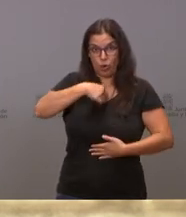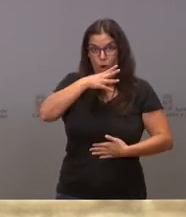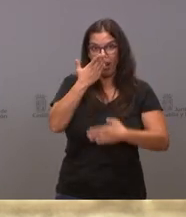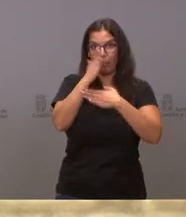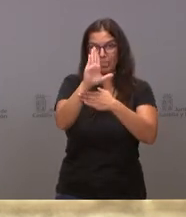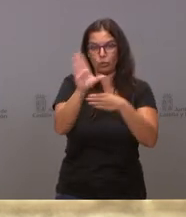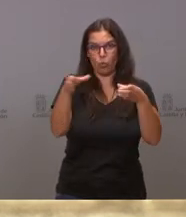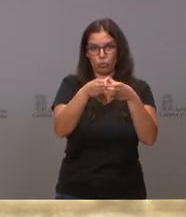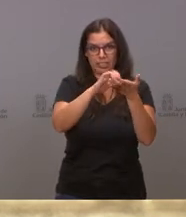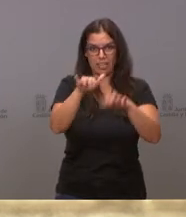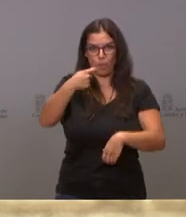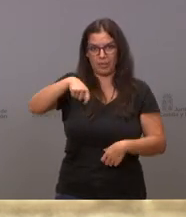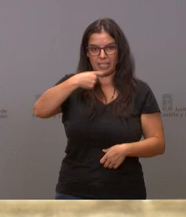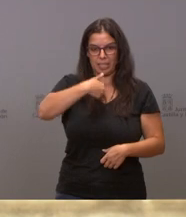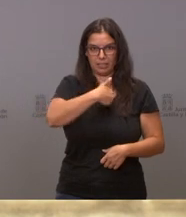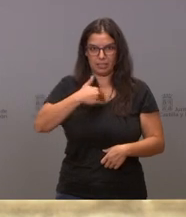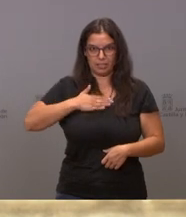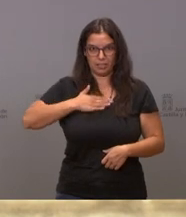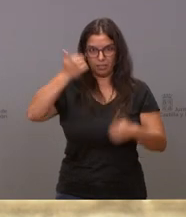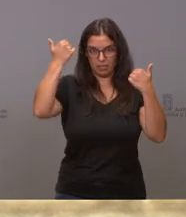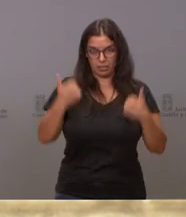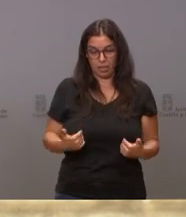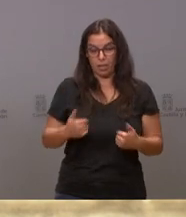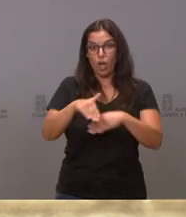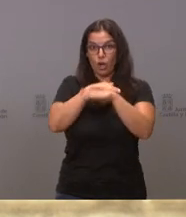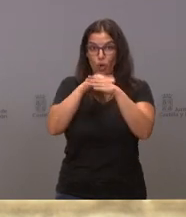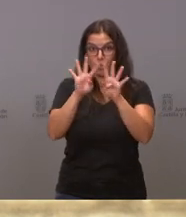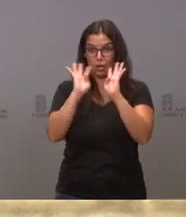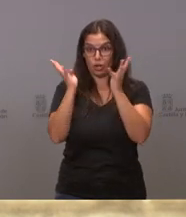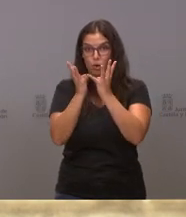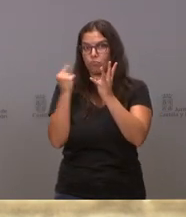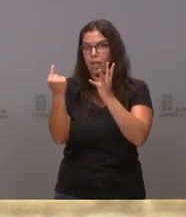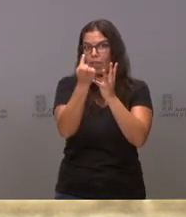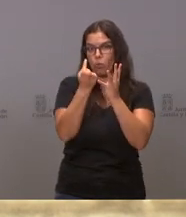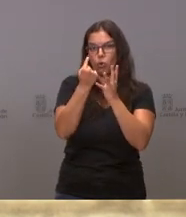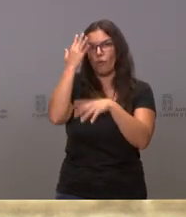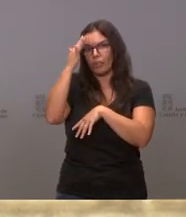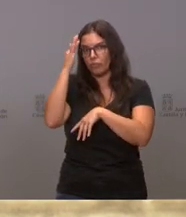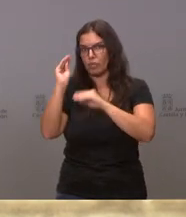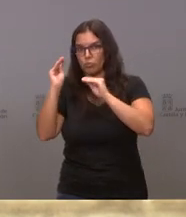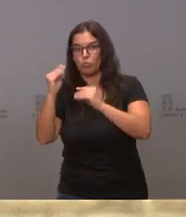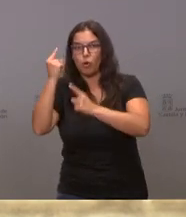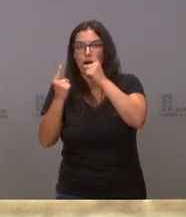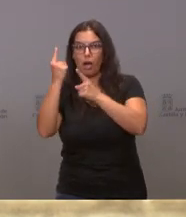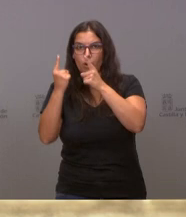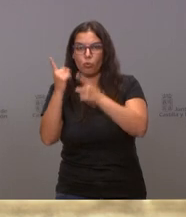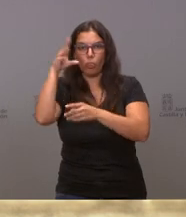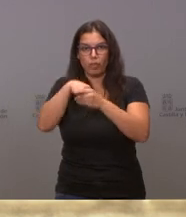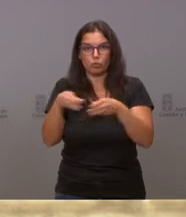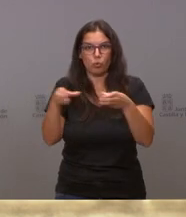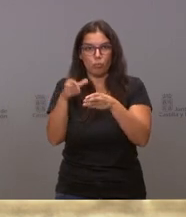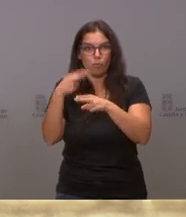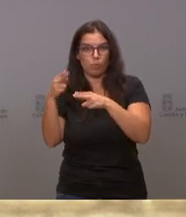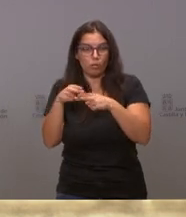León. Y todos los miembros del gobierno tienen su orientación ideológica, unos tienen militancia en formaciones políticas